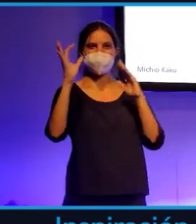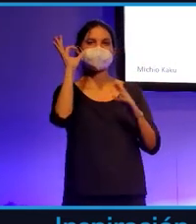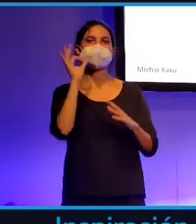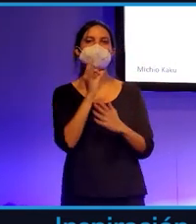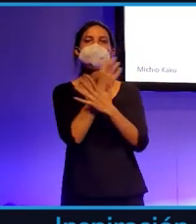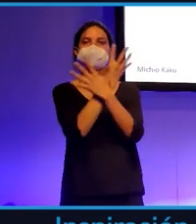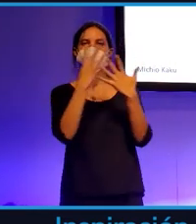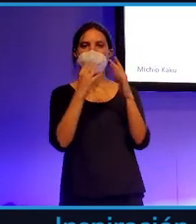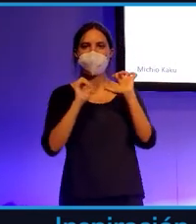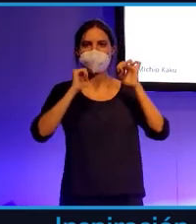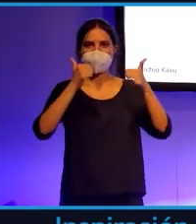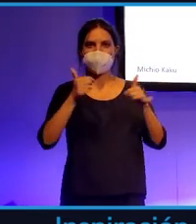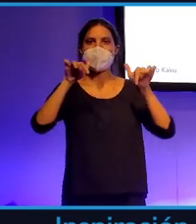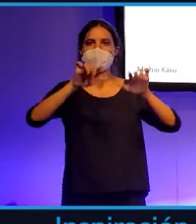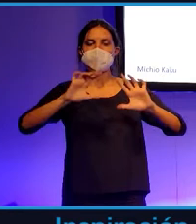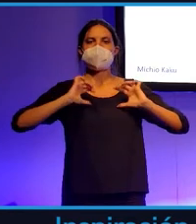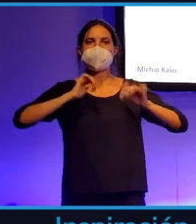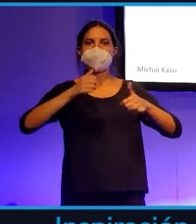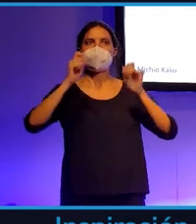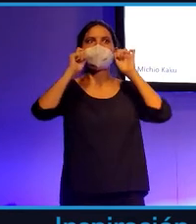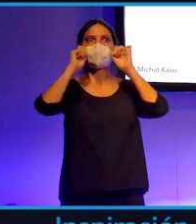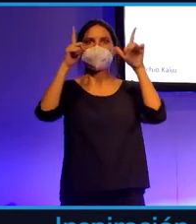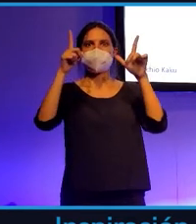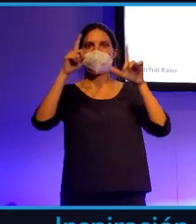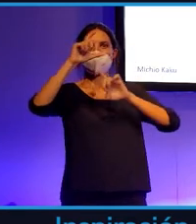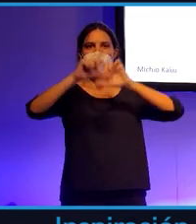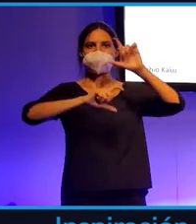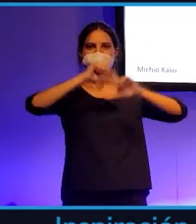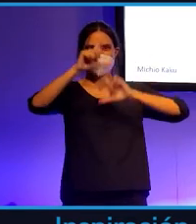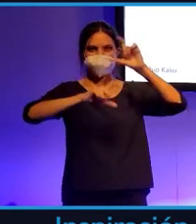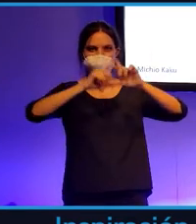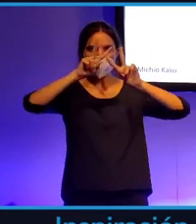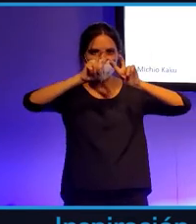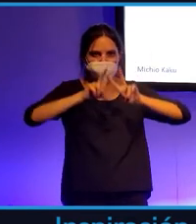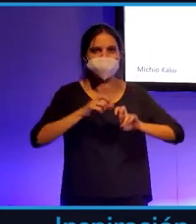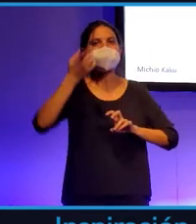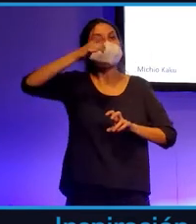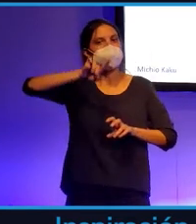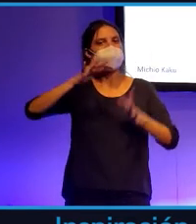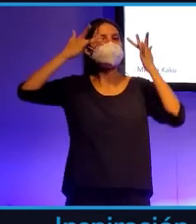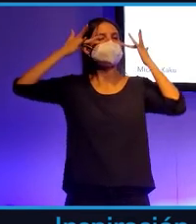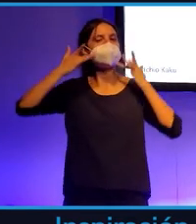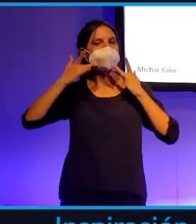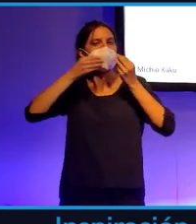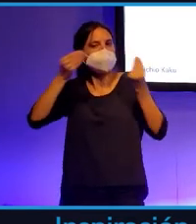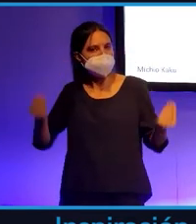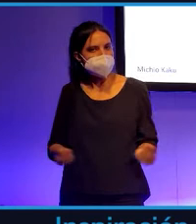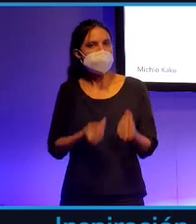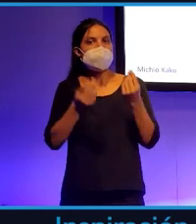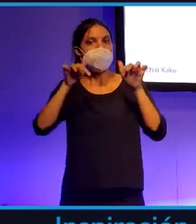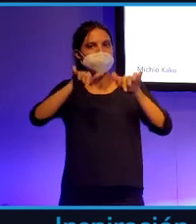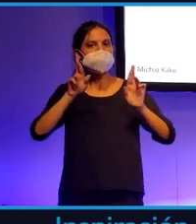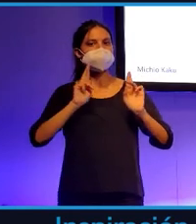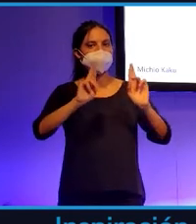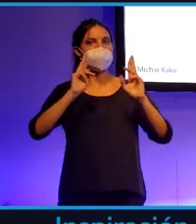se inició con el descubrimiento de la bacteriología y las mejoras en la higiene. La esperanza de